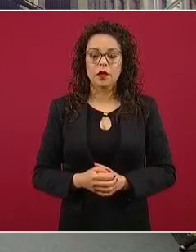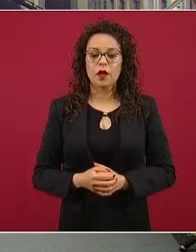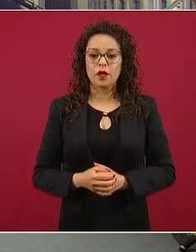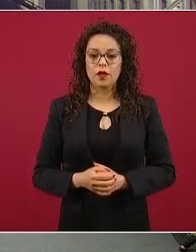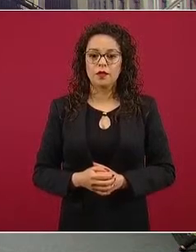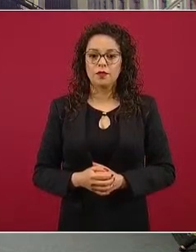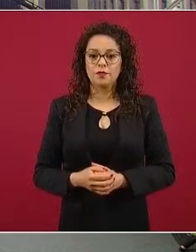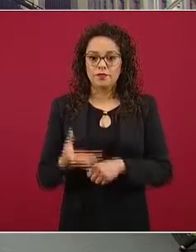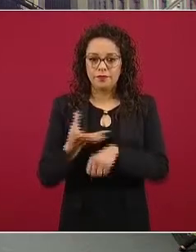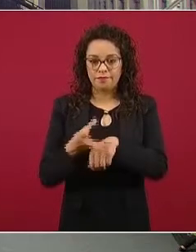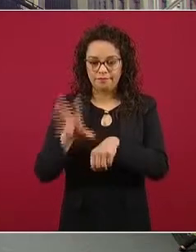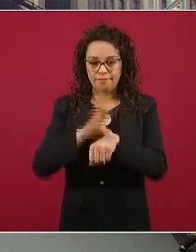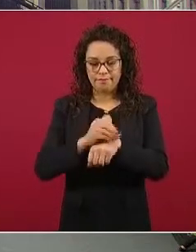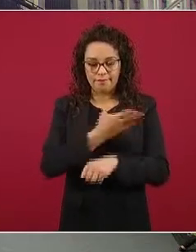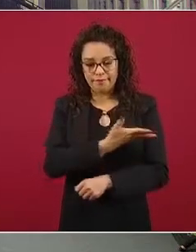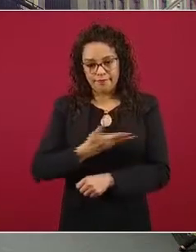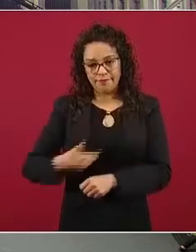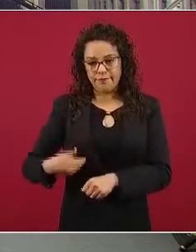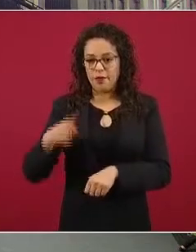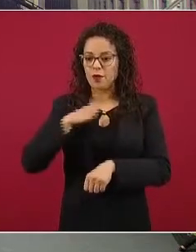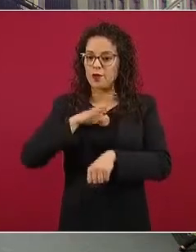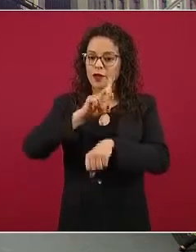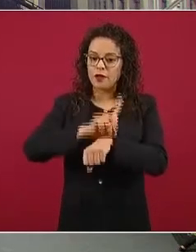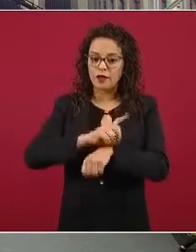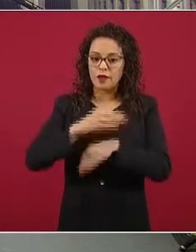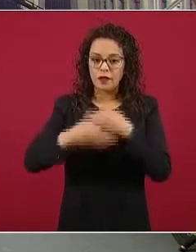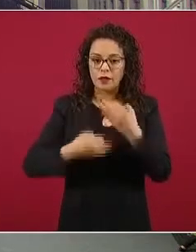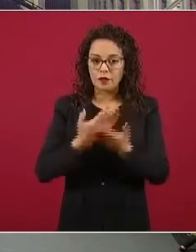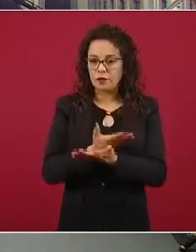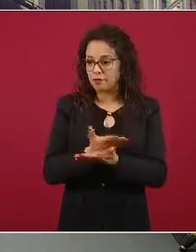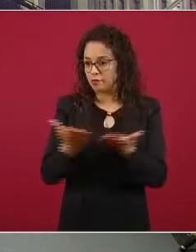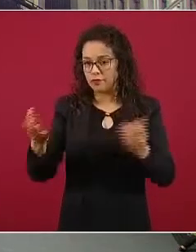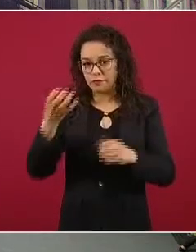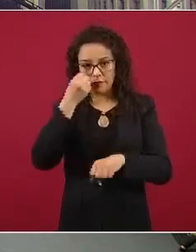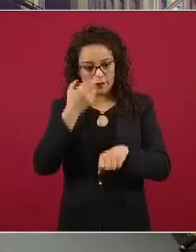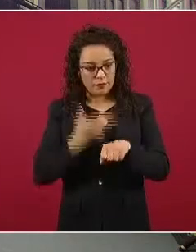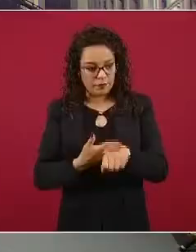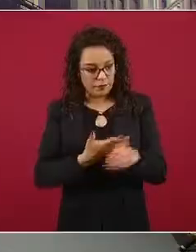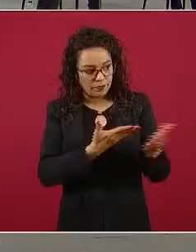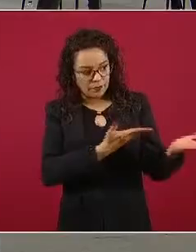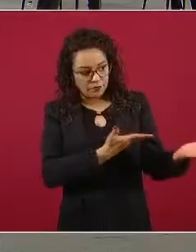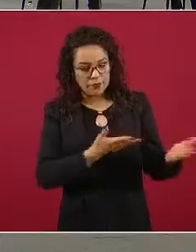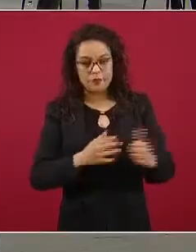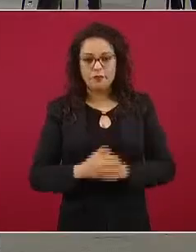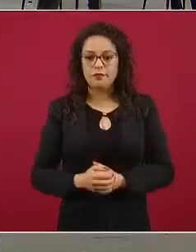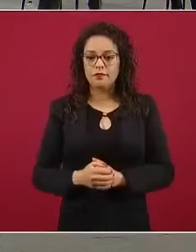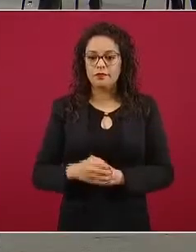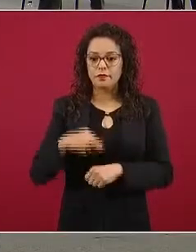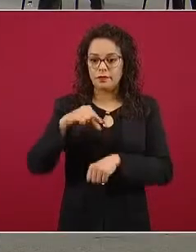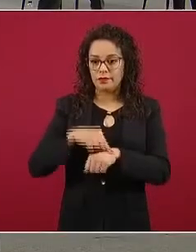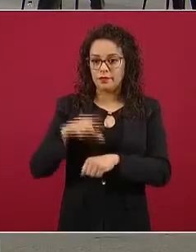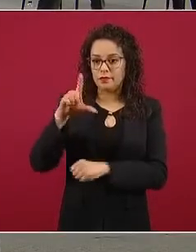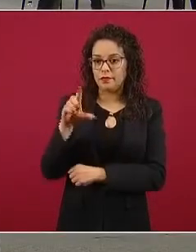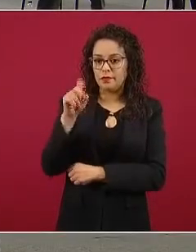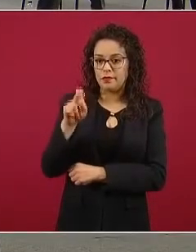Con su permiso, señor presidente. Muy buenos días a todas y a todos secretarios. Doctor López-Gatell,